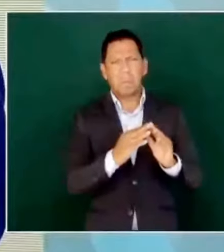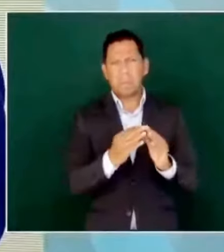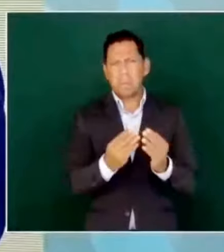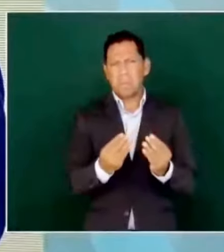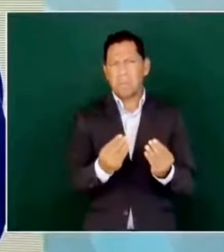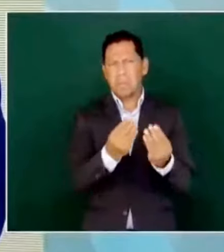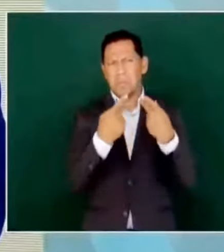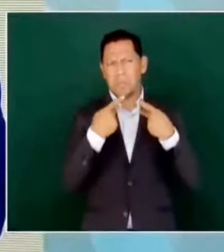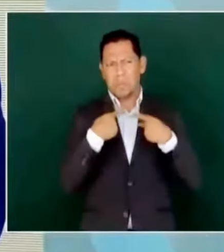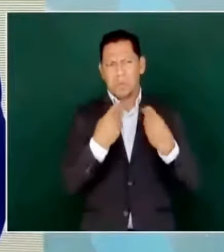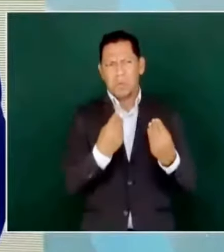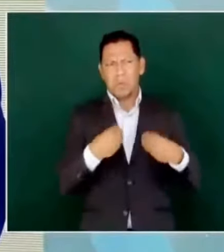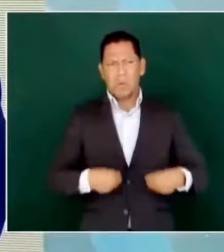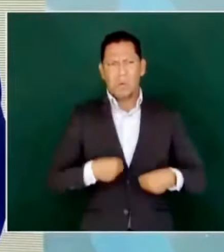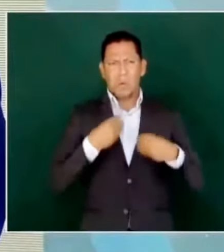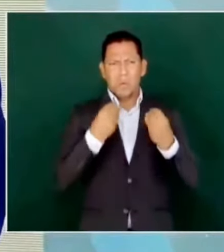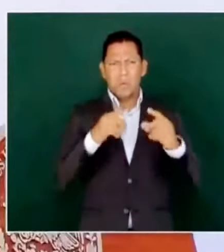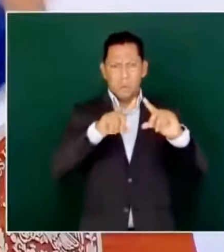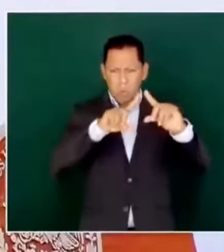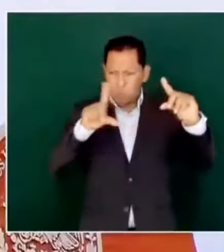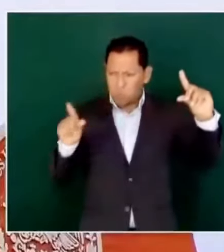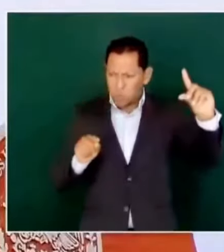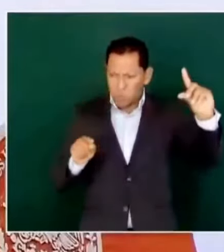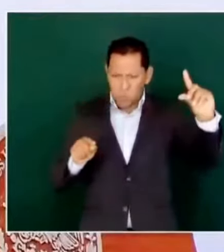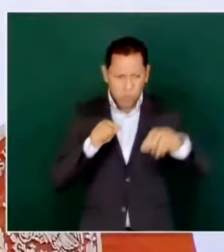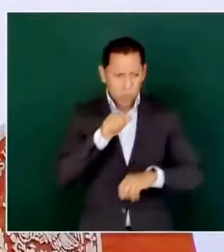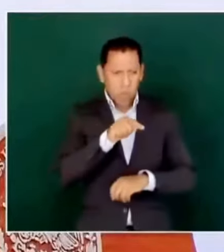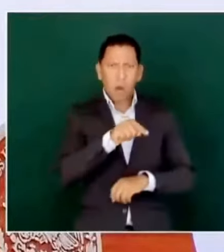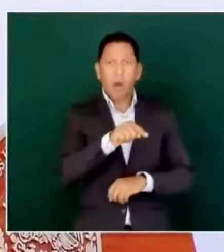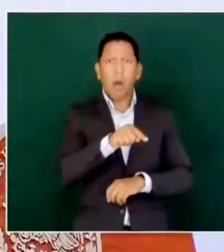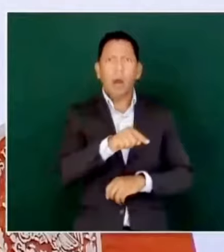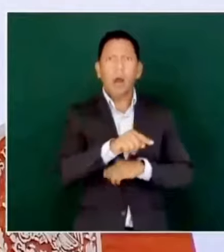votaron por mí.